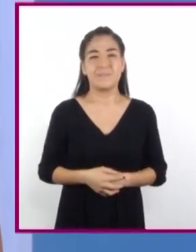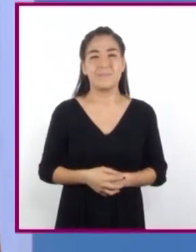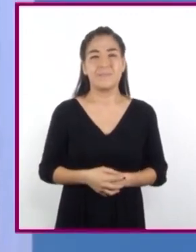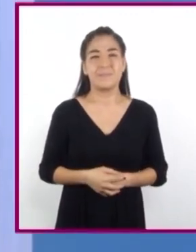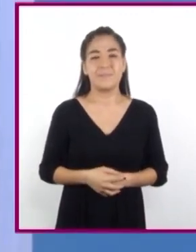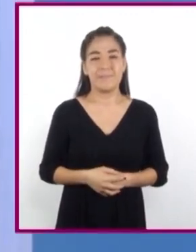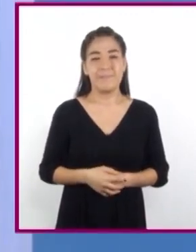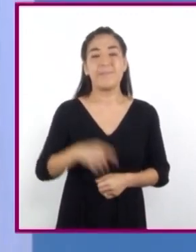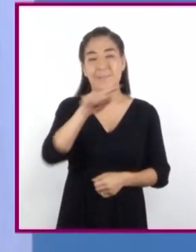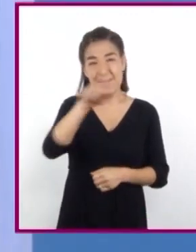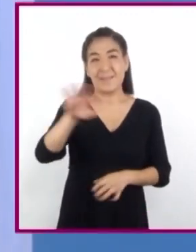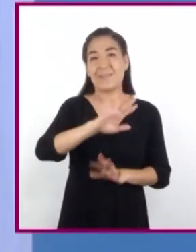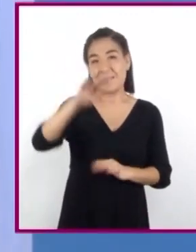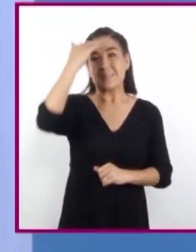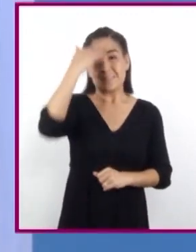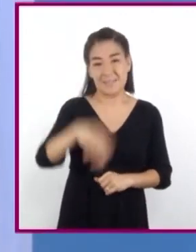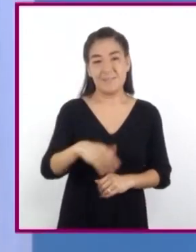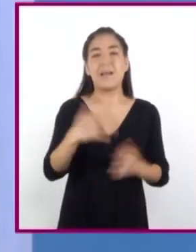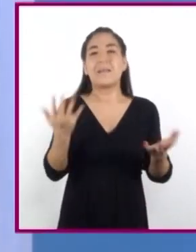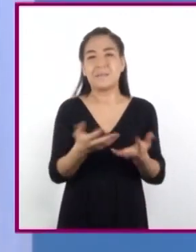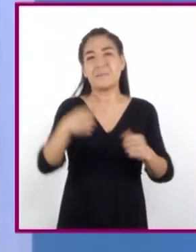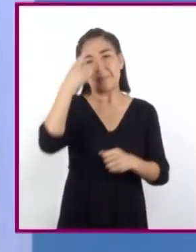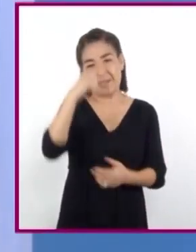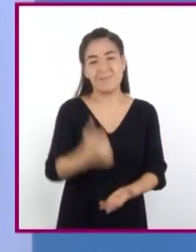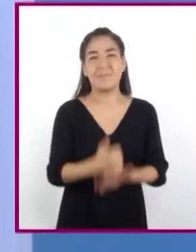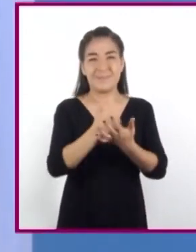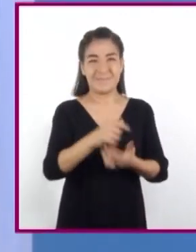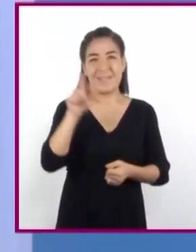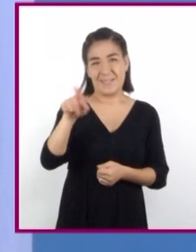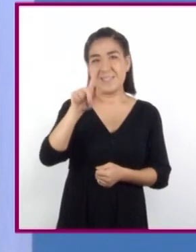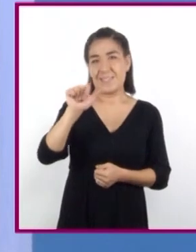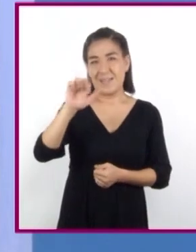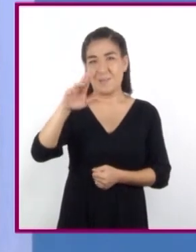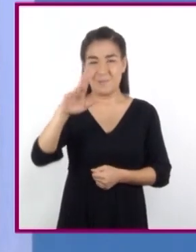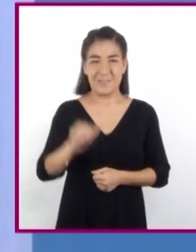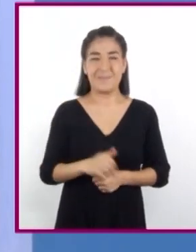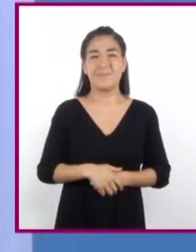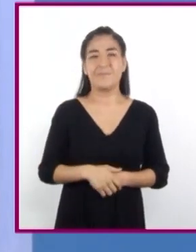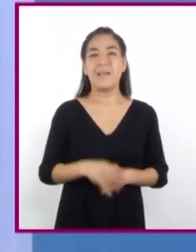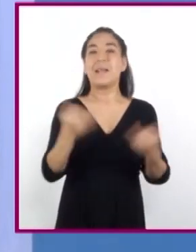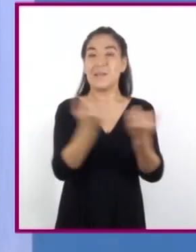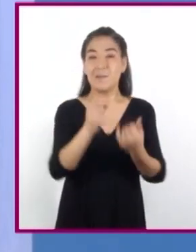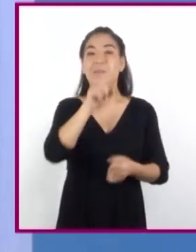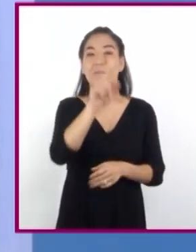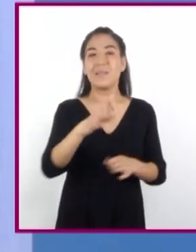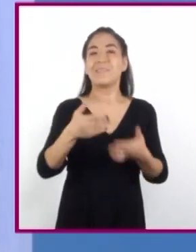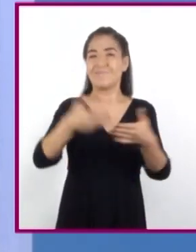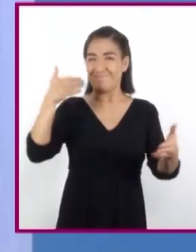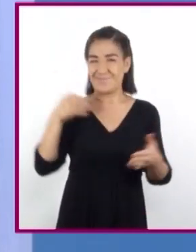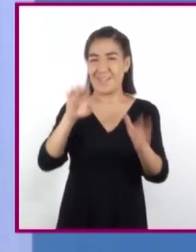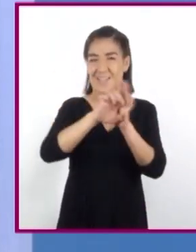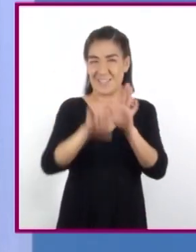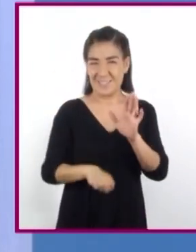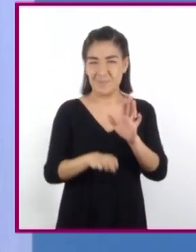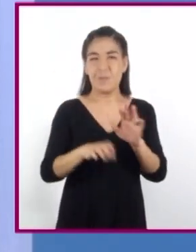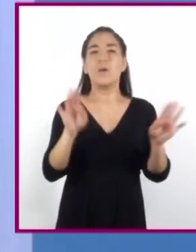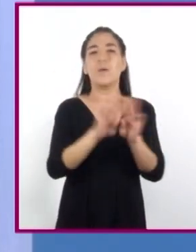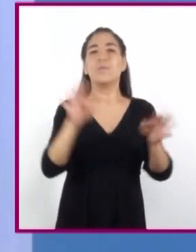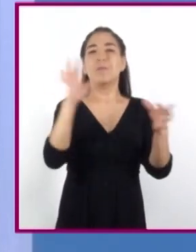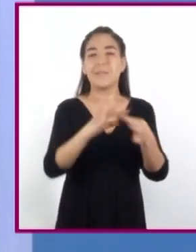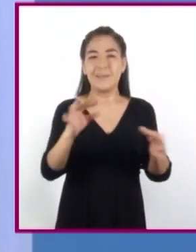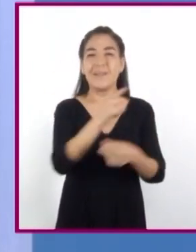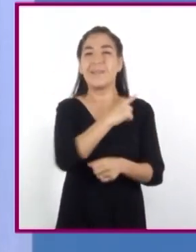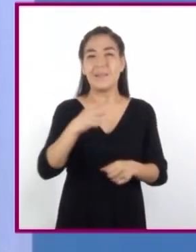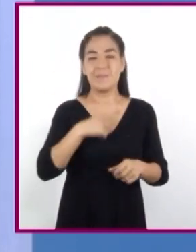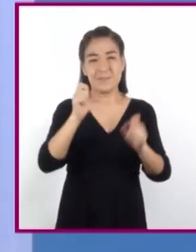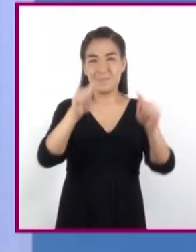Ya saben qué hacer para ayudarle a Laura. Y al igual que en los ejemplos anteriores, lo primero será construir